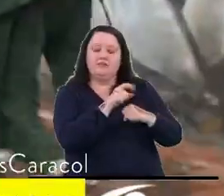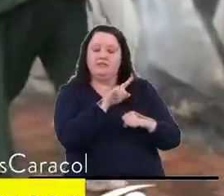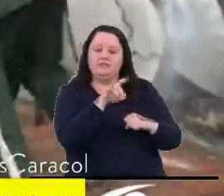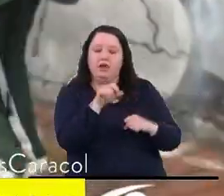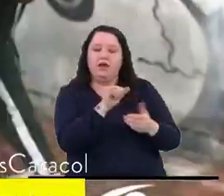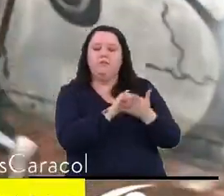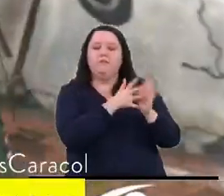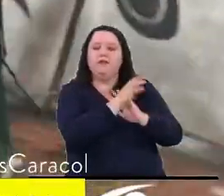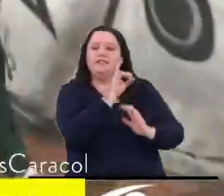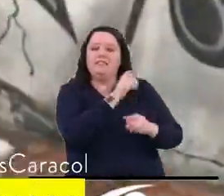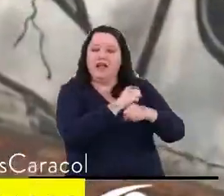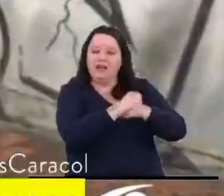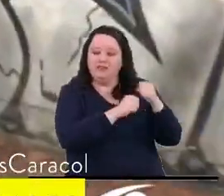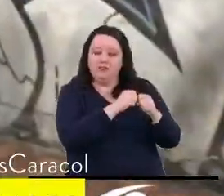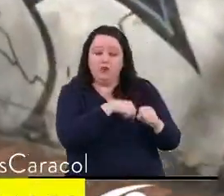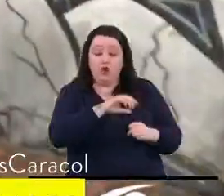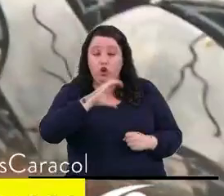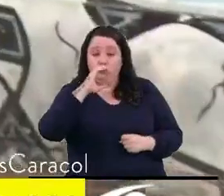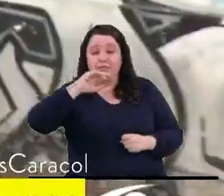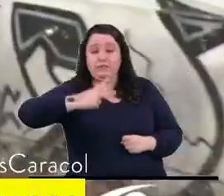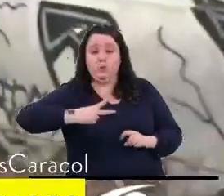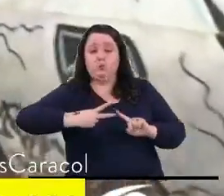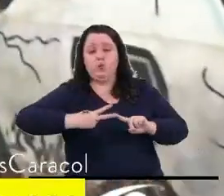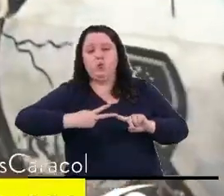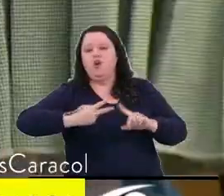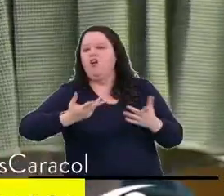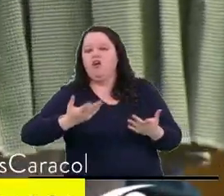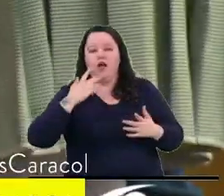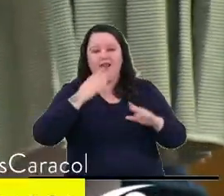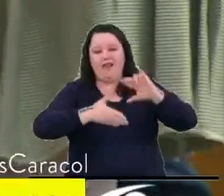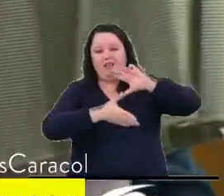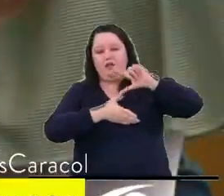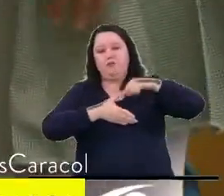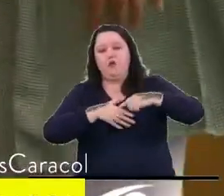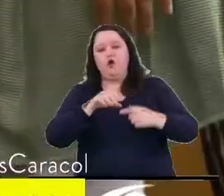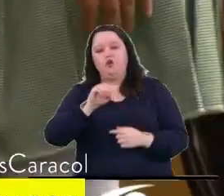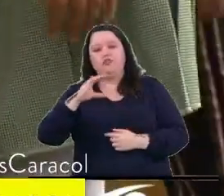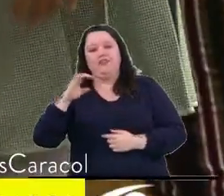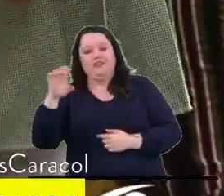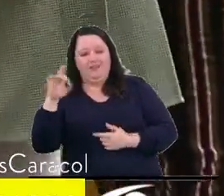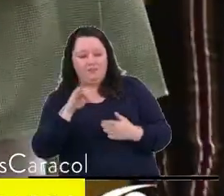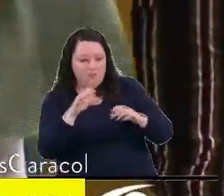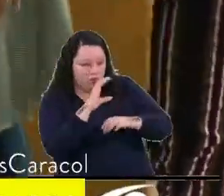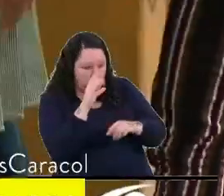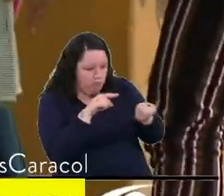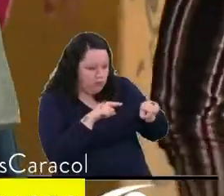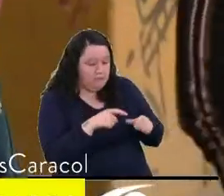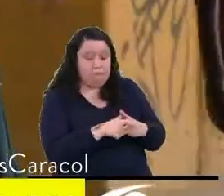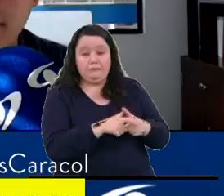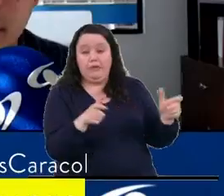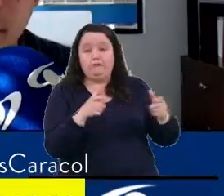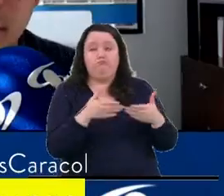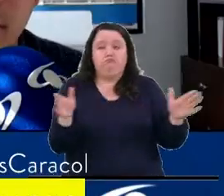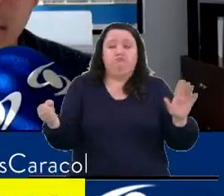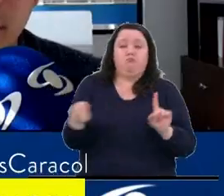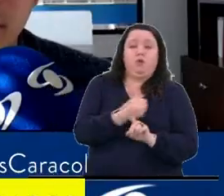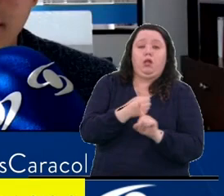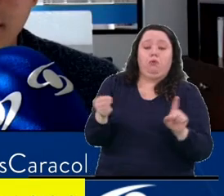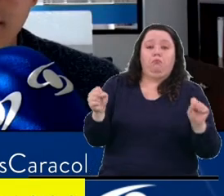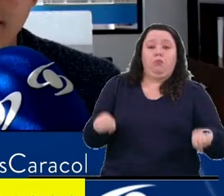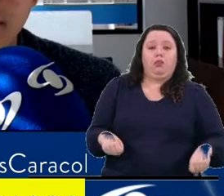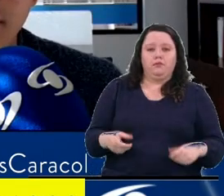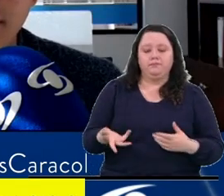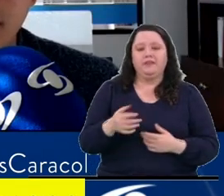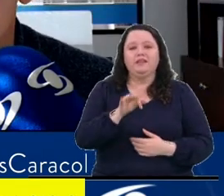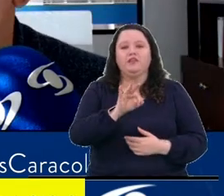encontraron que Colombia es el segundo país en Latinoamérica entre los miembros de la OCDE con mayor exposición al bullying. Encontramos que